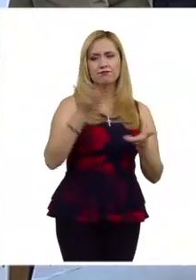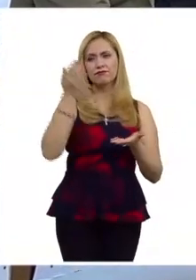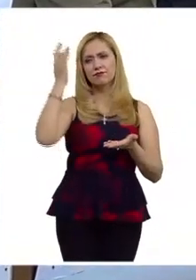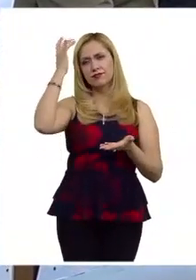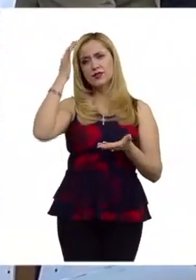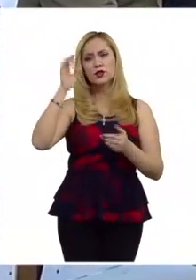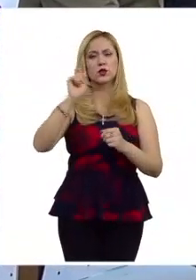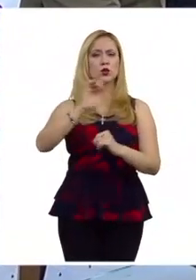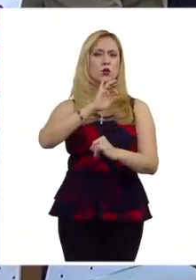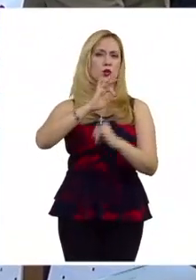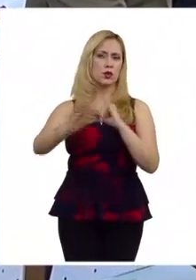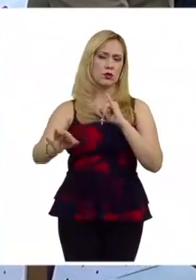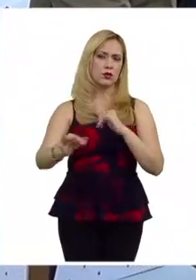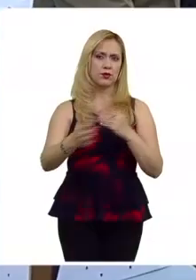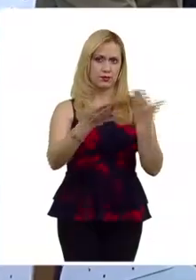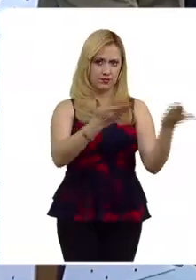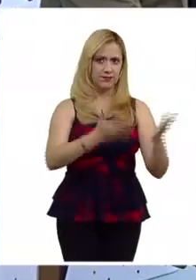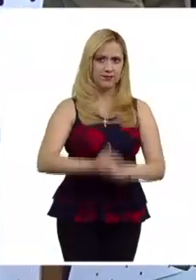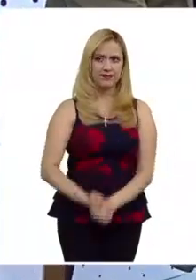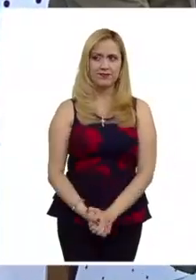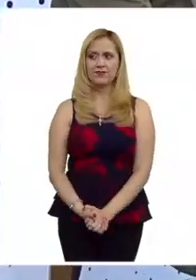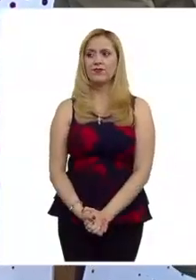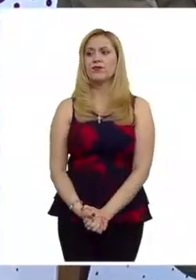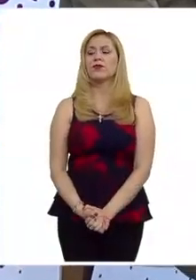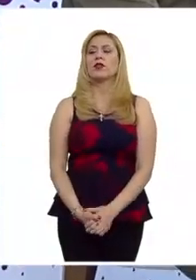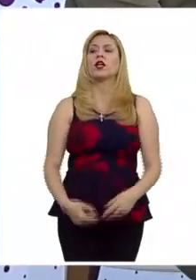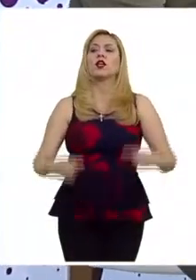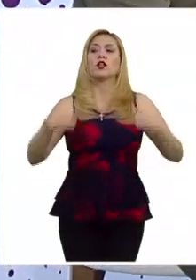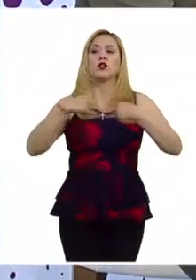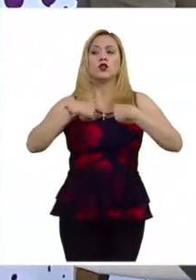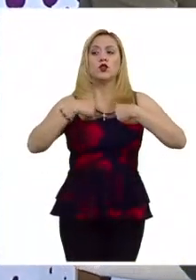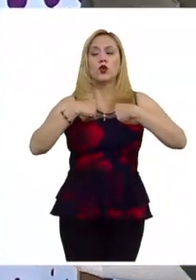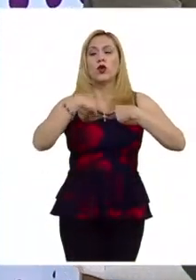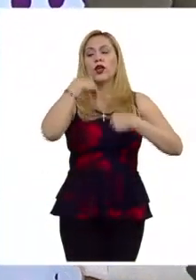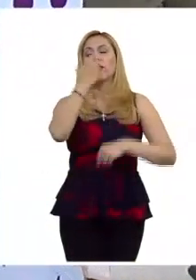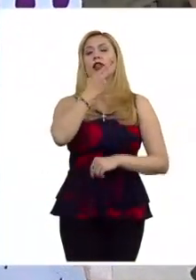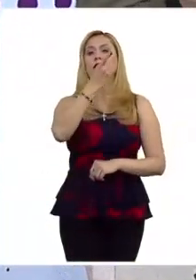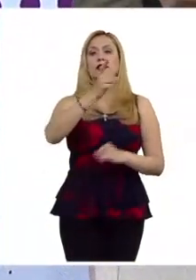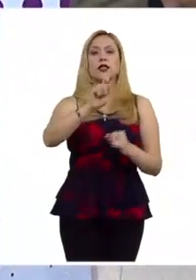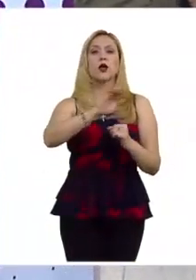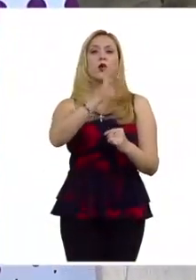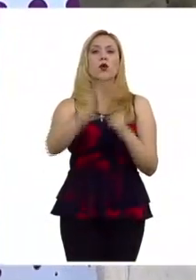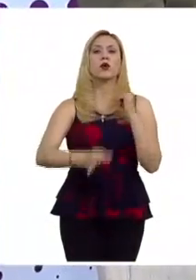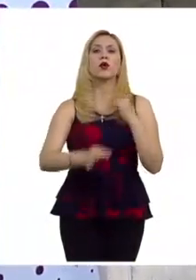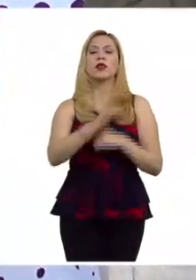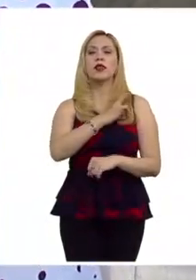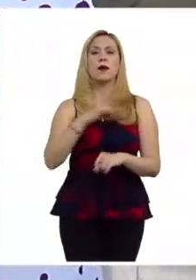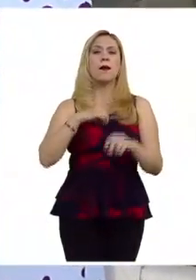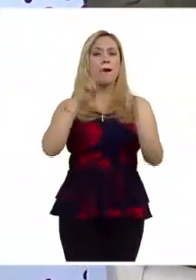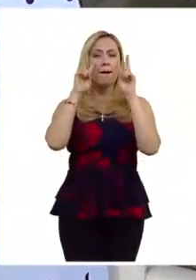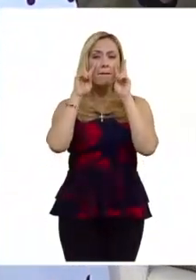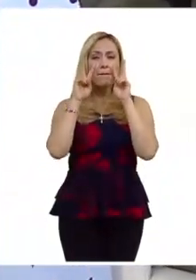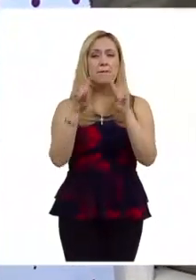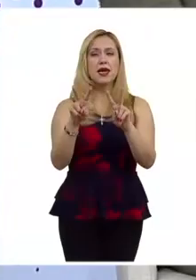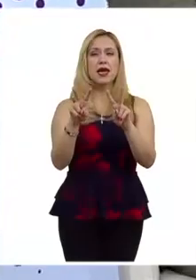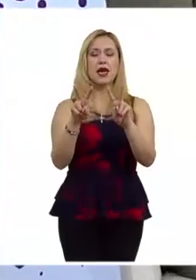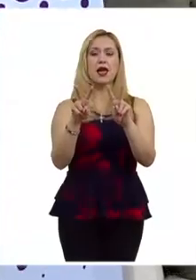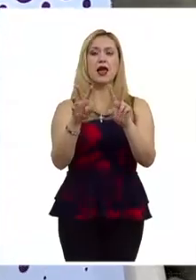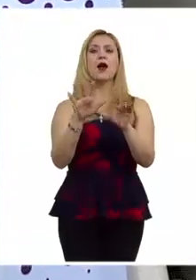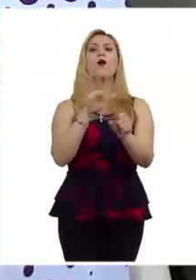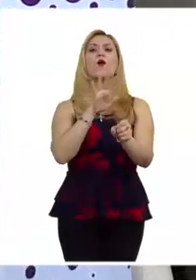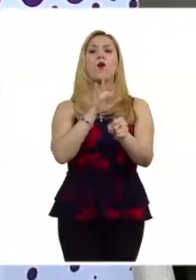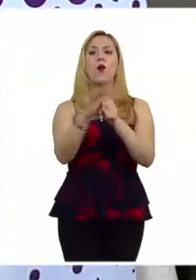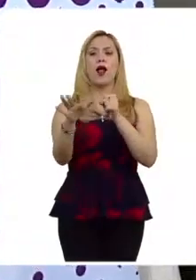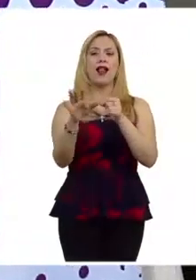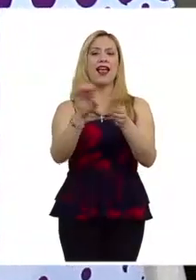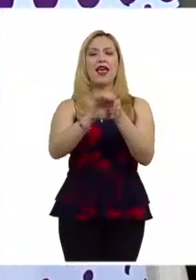final y Leopoldo si quieres empezar pues bueno yo cerraría con esto como ubicar precisamente en qué contenedores o en